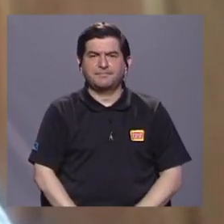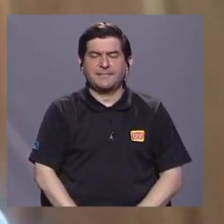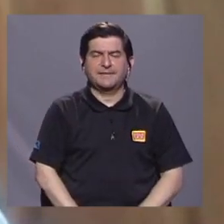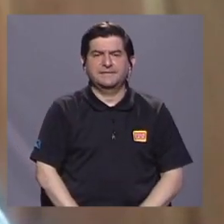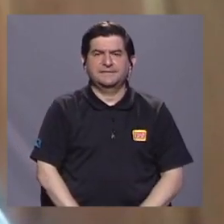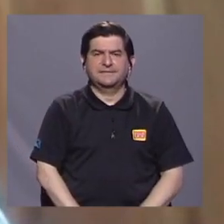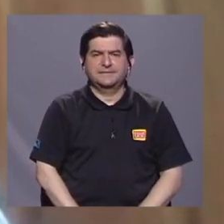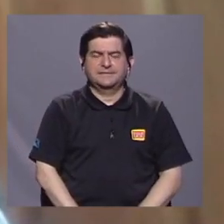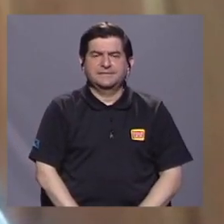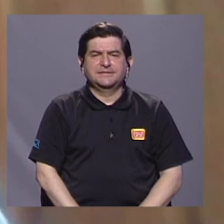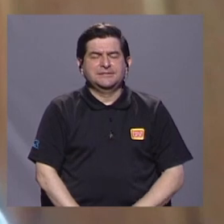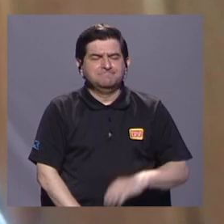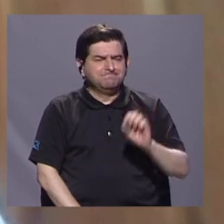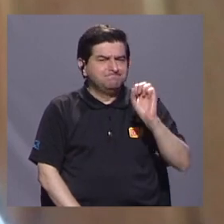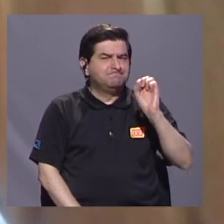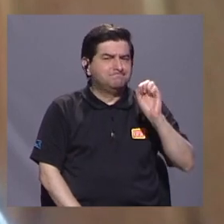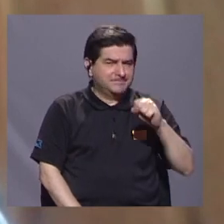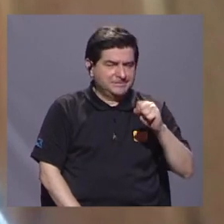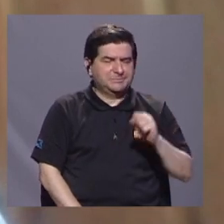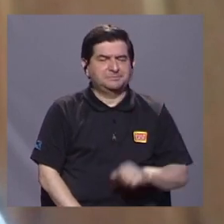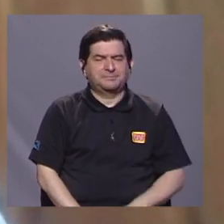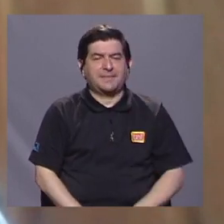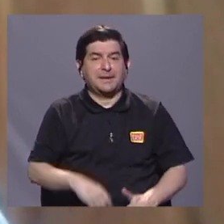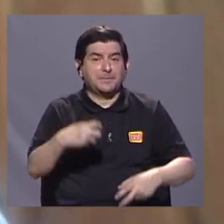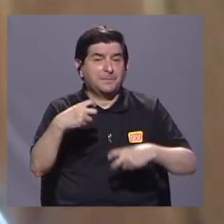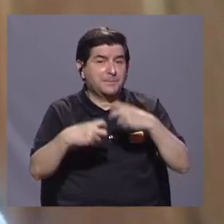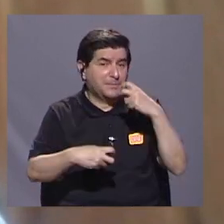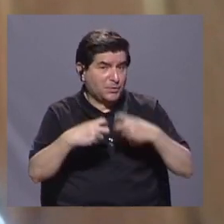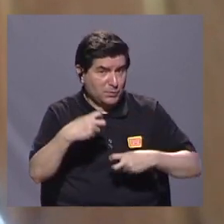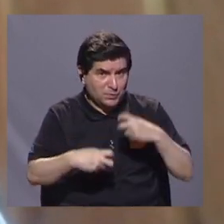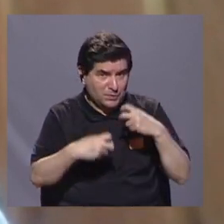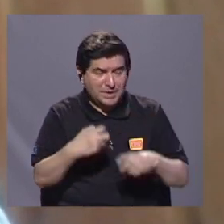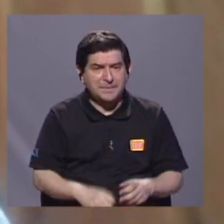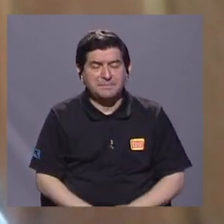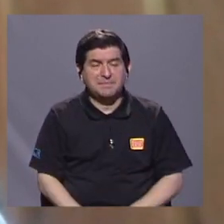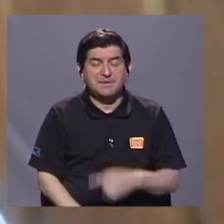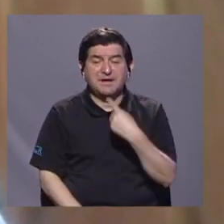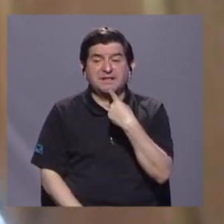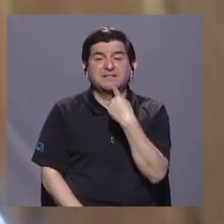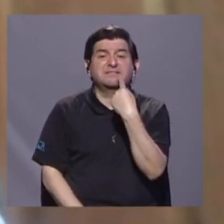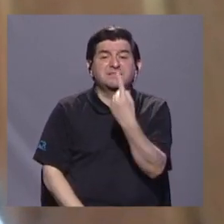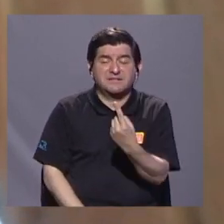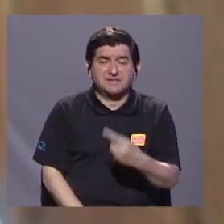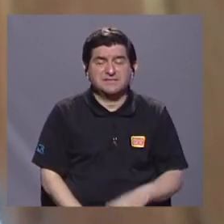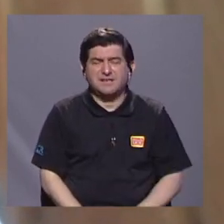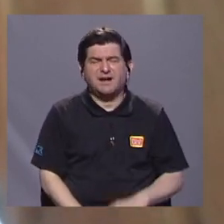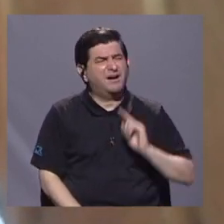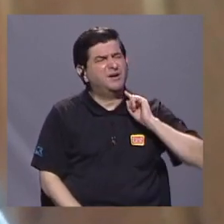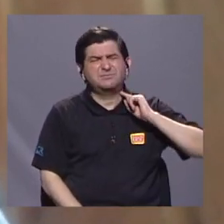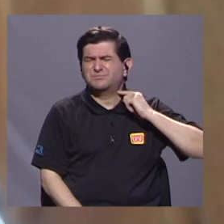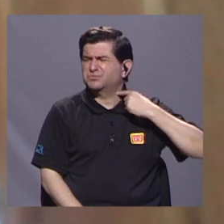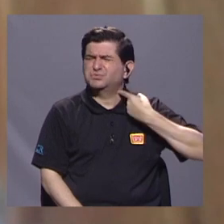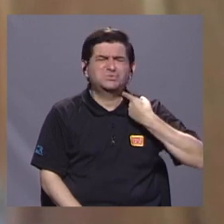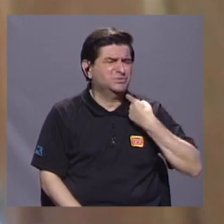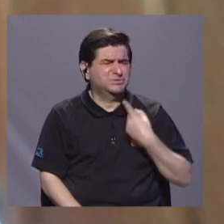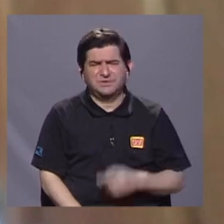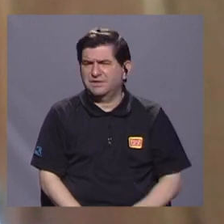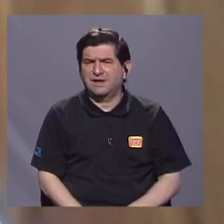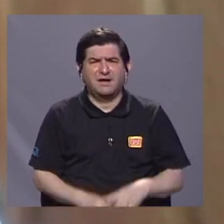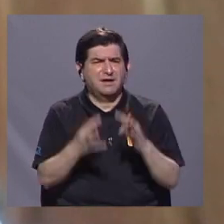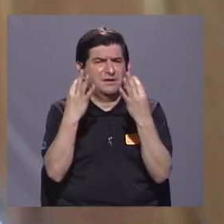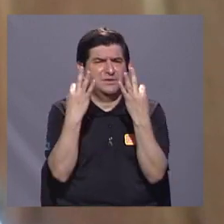Sí, el problema es que aducen a un alto costo el poder